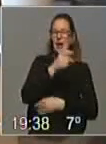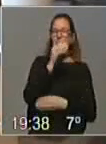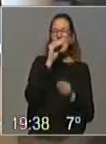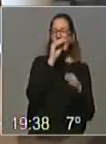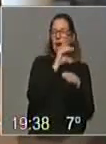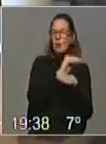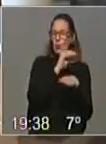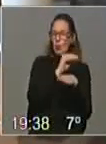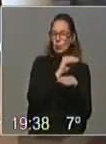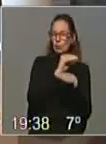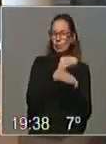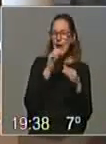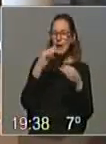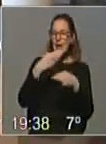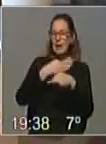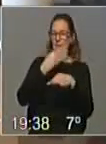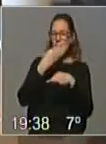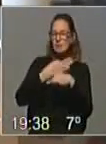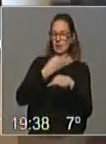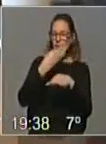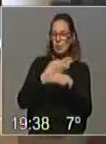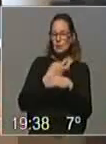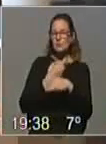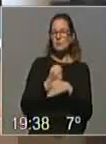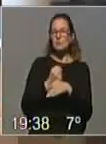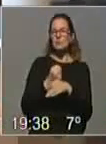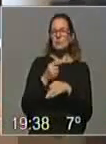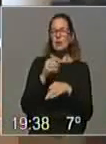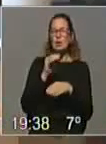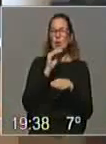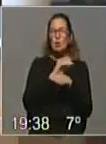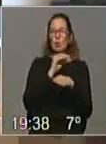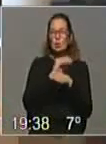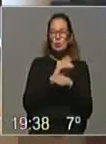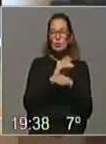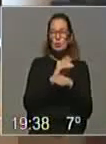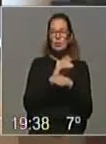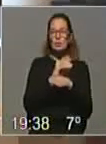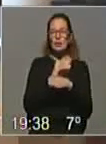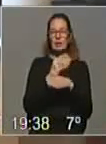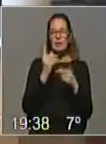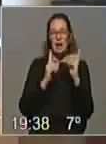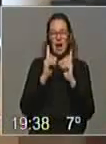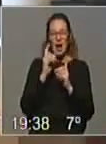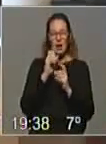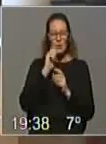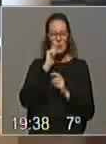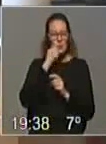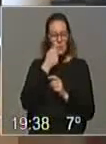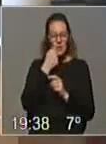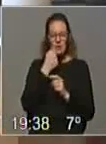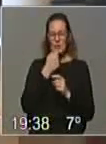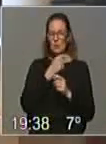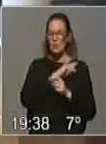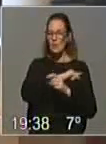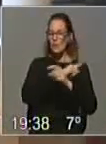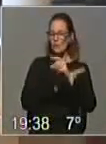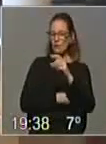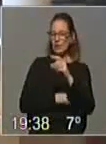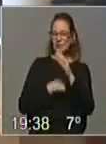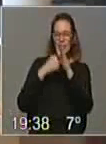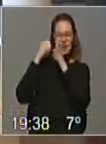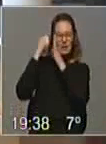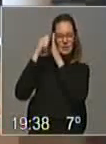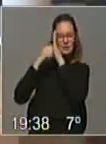explicó Enciso a Informe Capital. La cultura es un elemento muy potente y muy transformador y sobre todo el cine, por ejemplo,